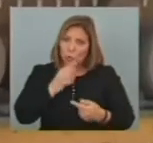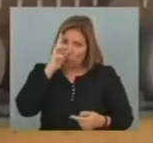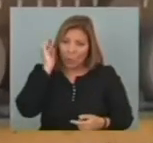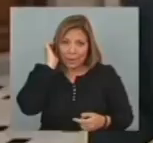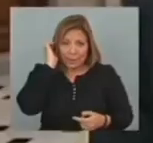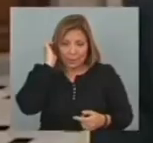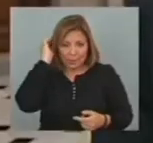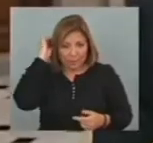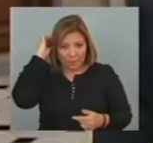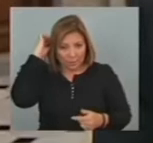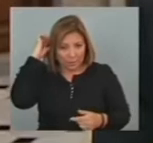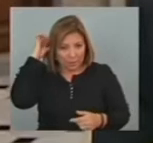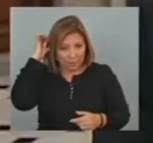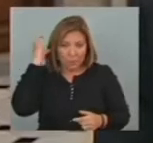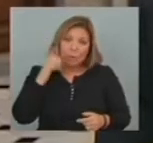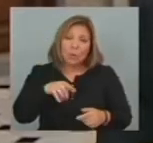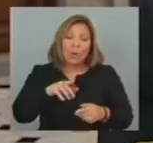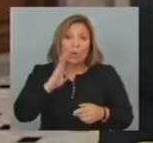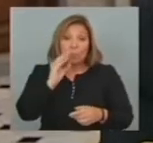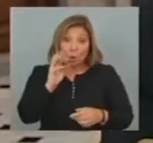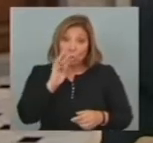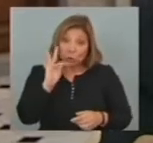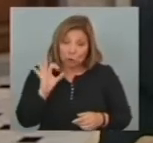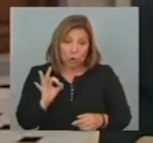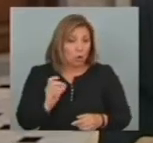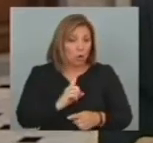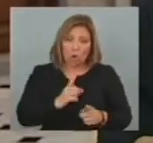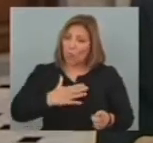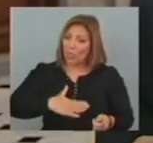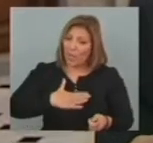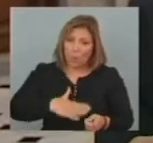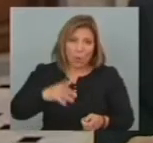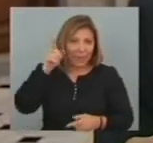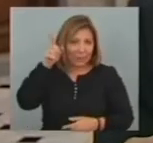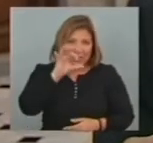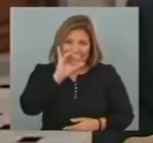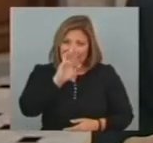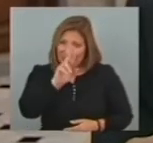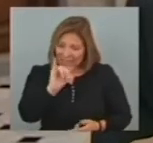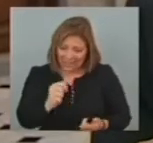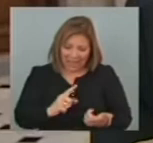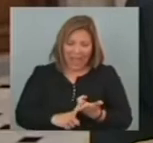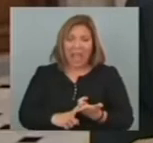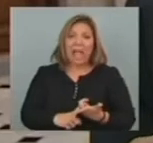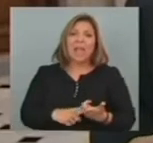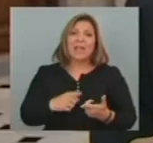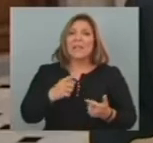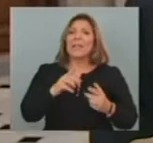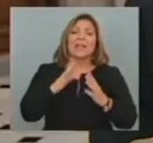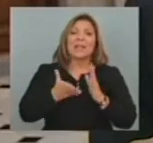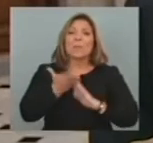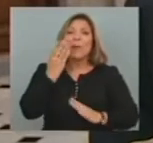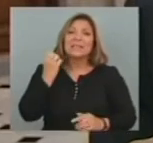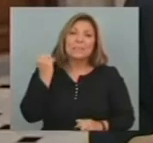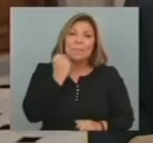Luis Porto La cancillería ya se expresó Condenando los hechos anteriores en Siria El eje de la política